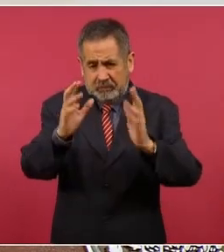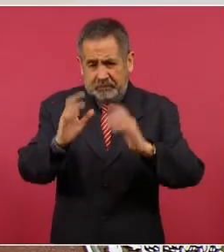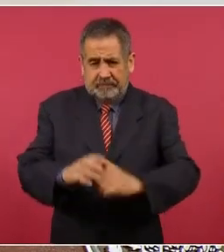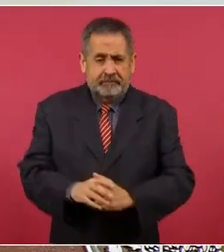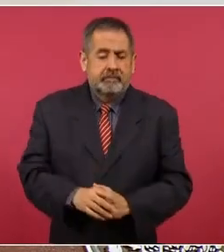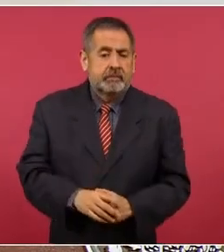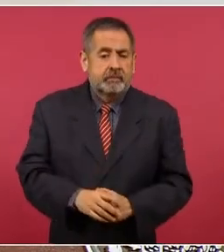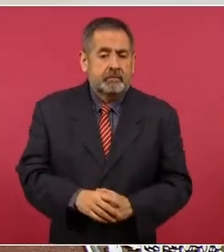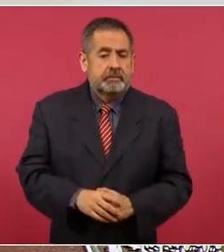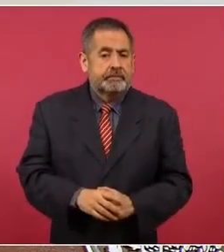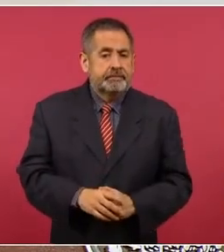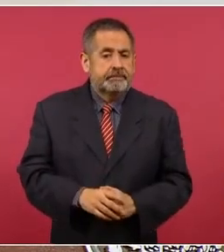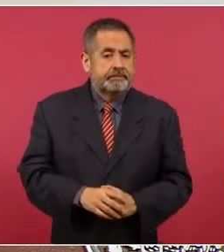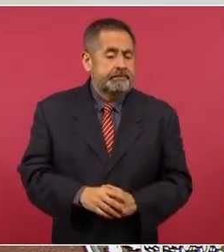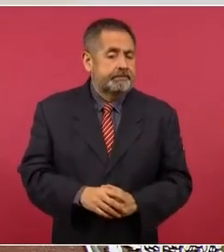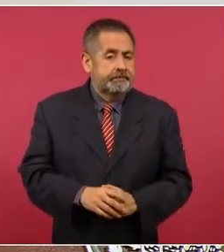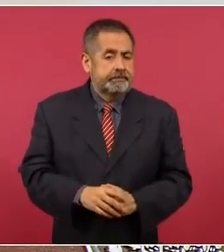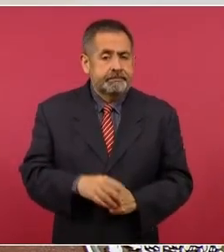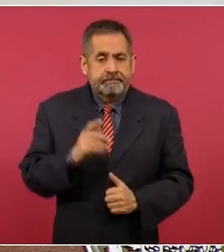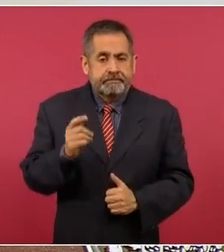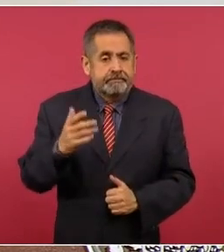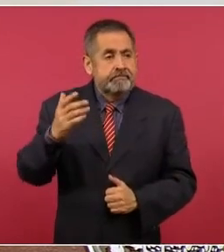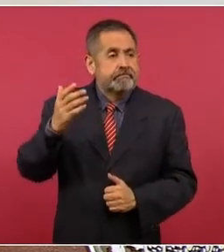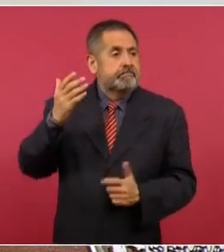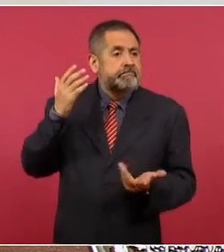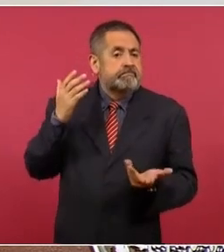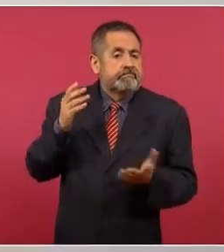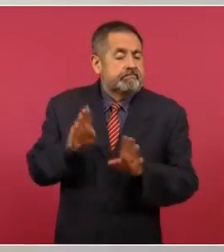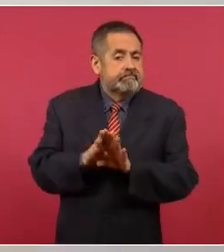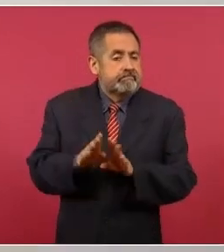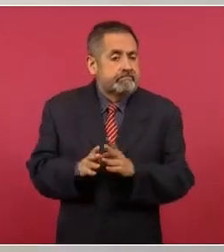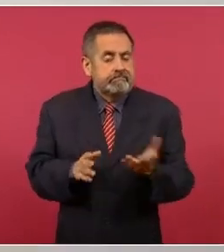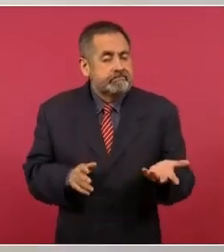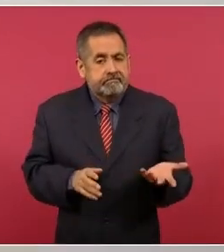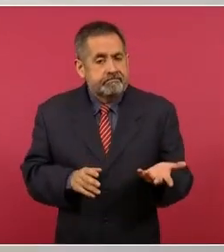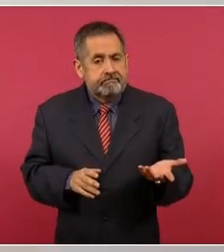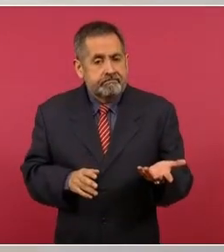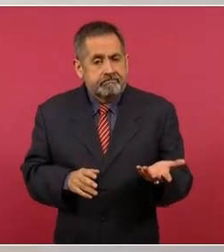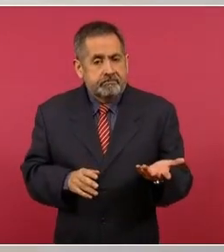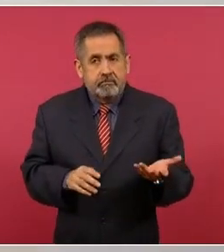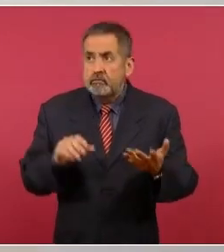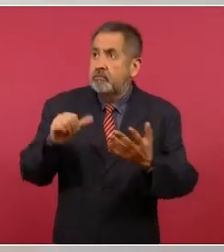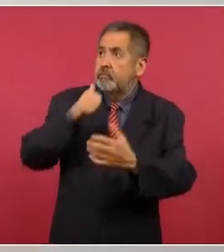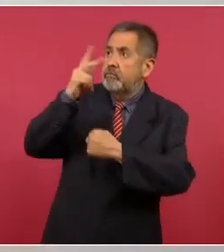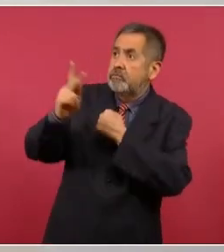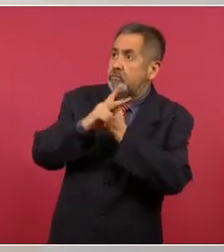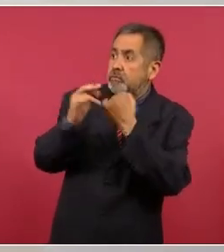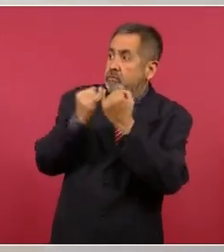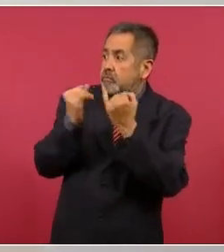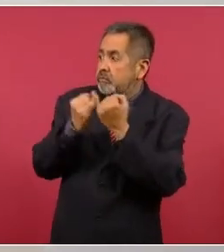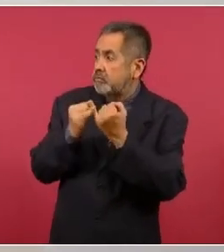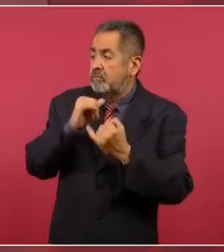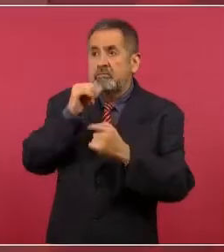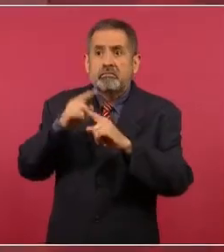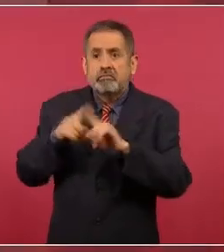que no se presentaba en ningún país del mundo.